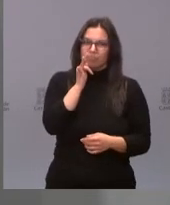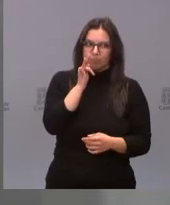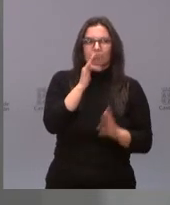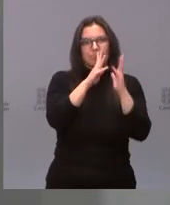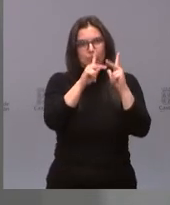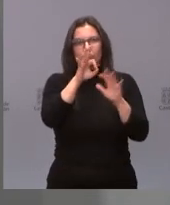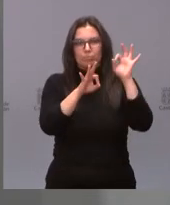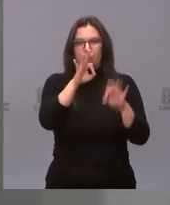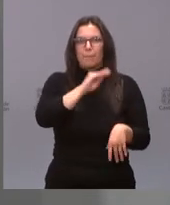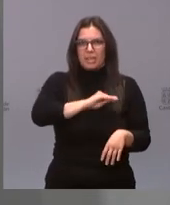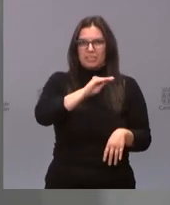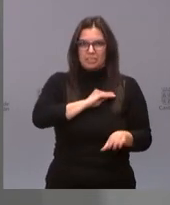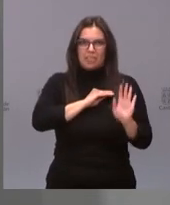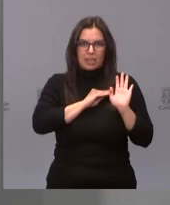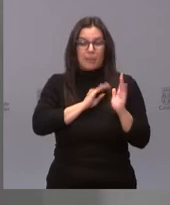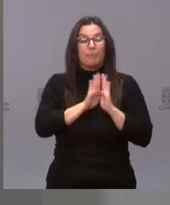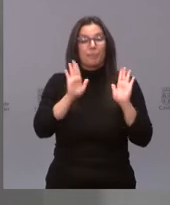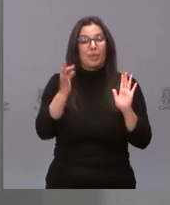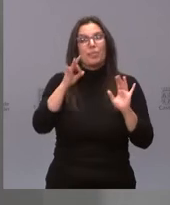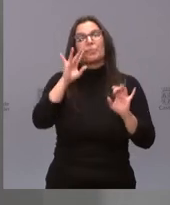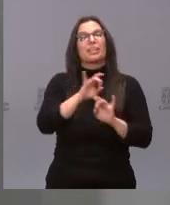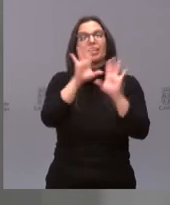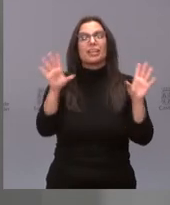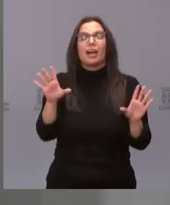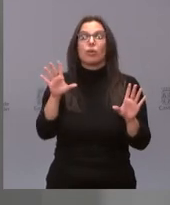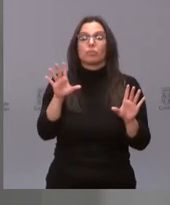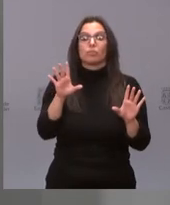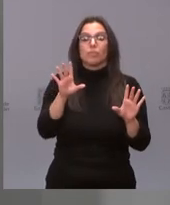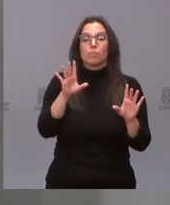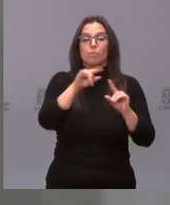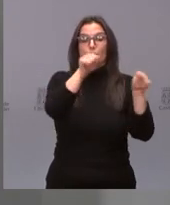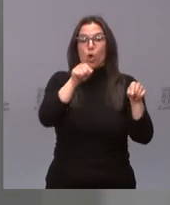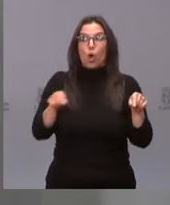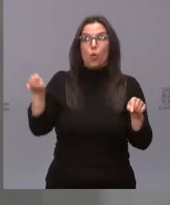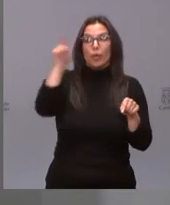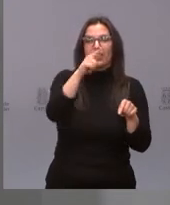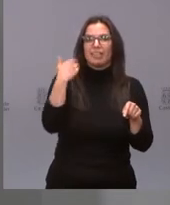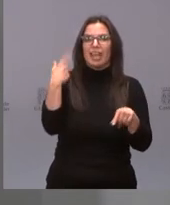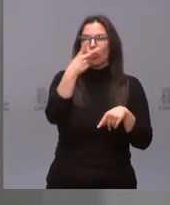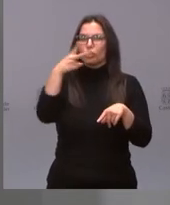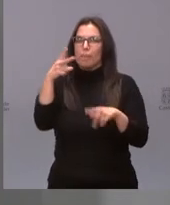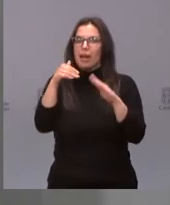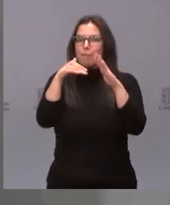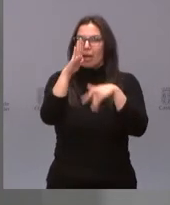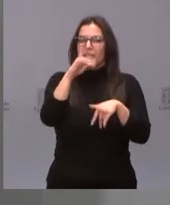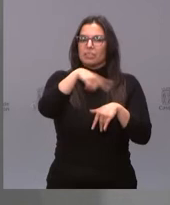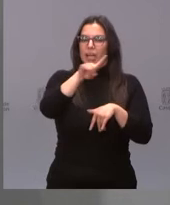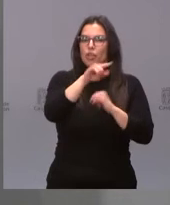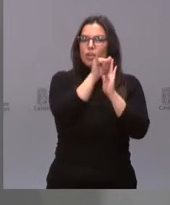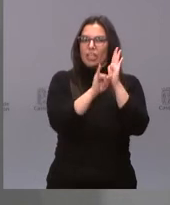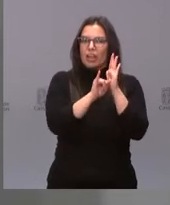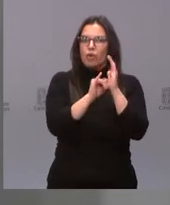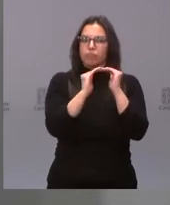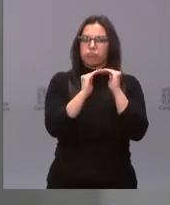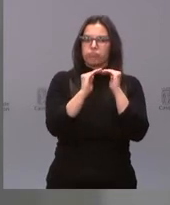incidencia. Pero es evidente que si varias provincias llevan más de 14 días en indicadores que